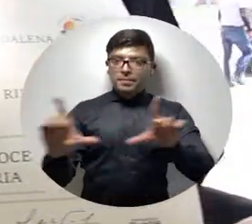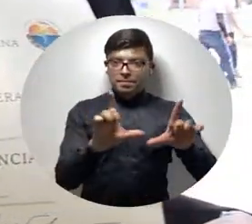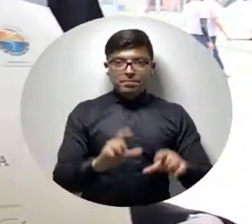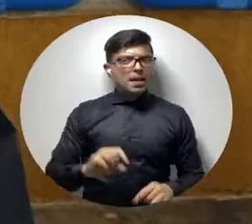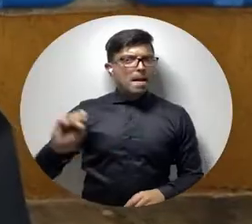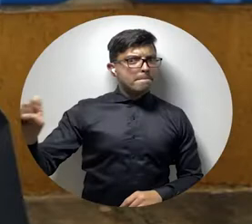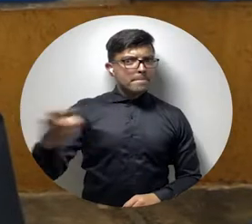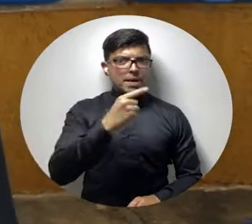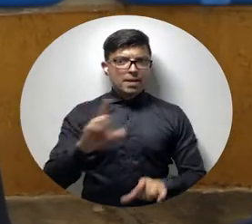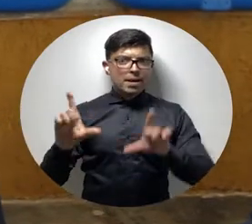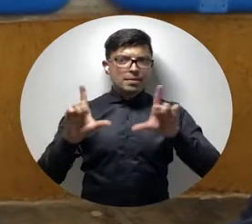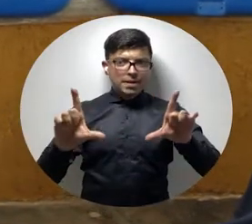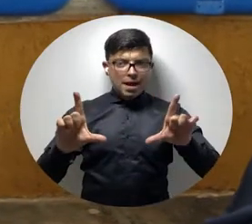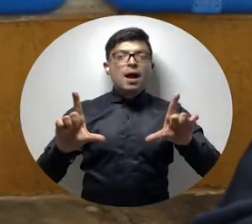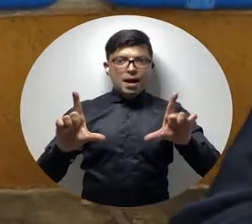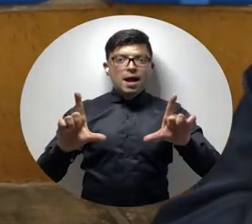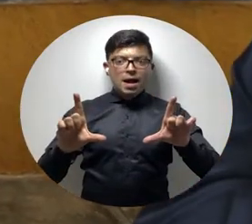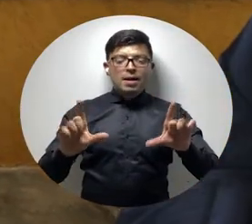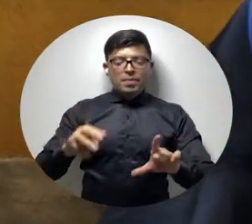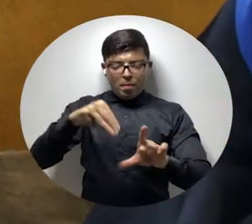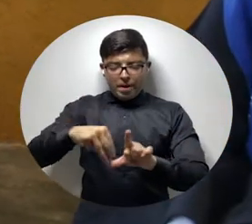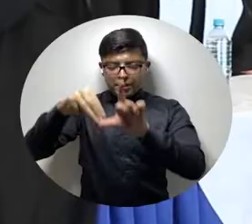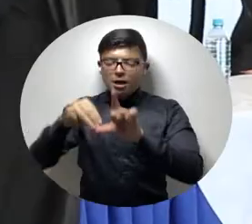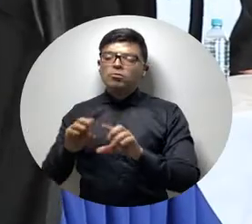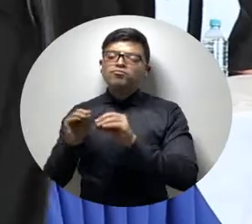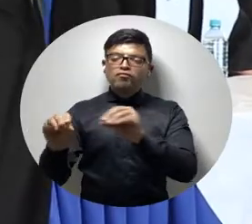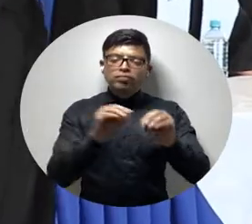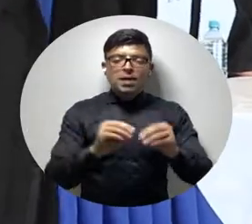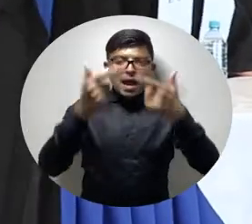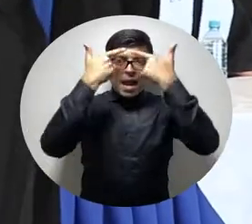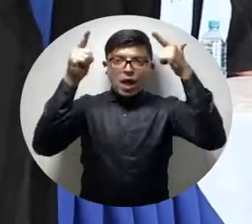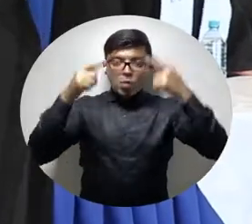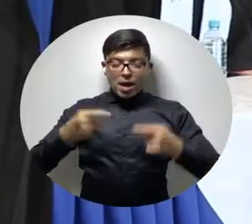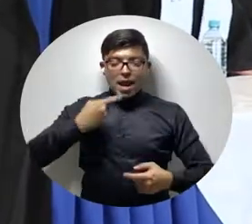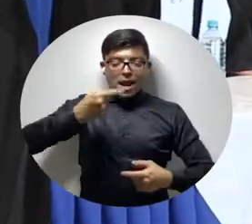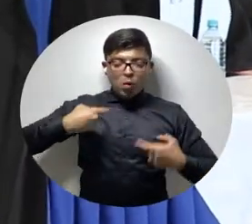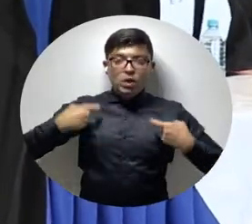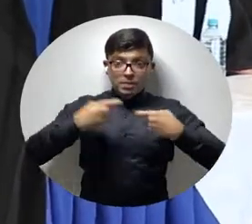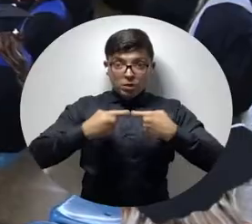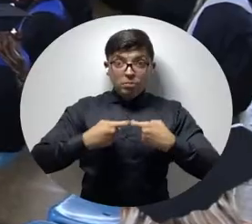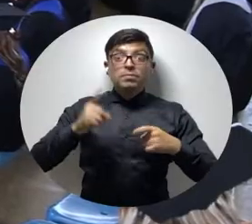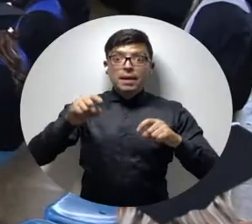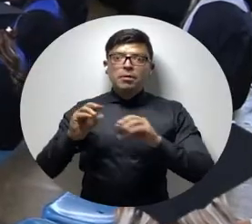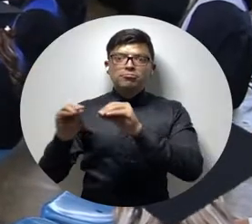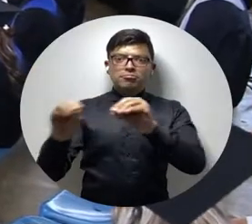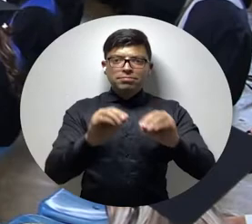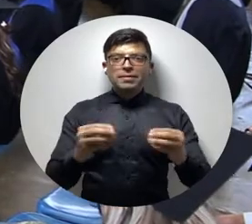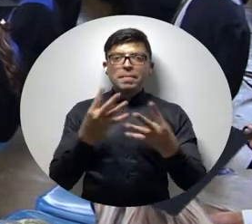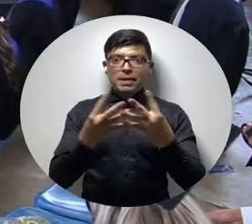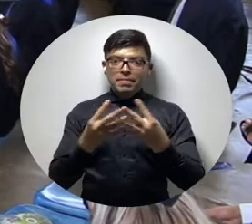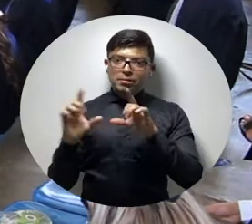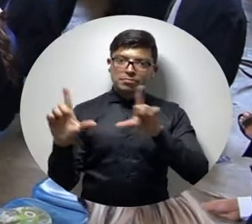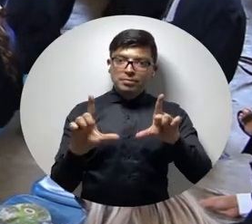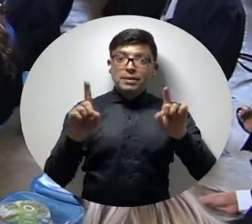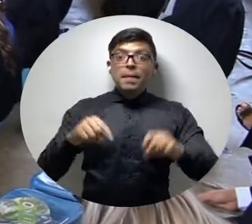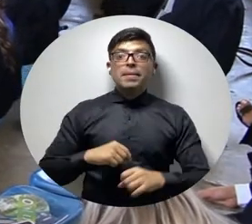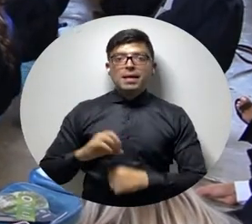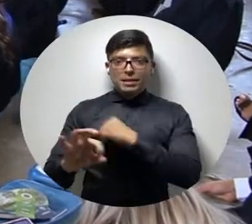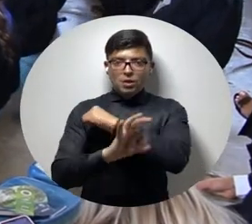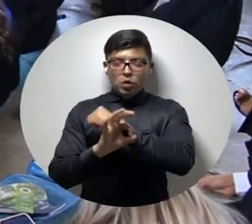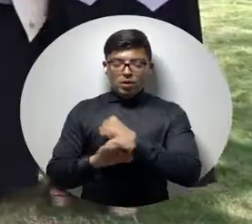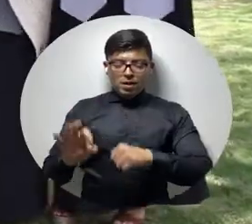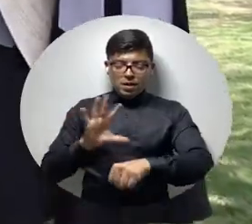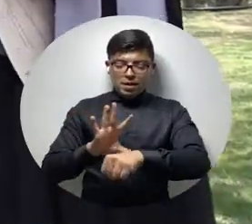se certificó la primera promoción de las maestrías en enseñanza del lenguaje y la lengua castellana, en enseñanza de las matemáticas y en psicología